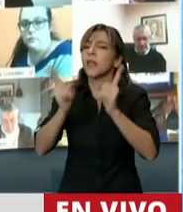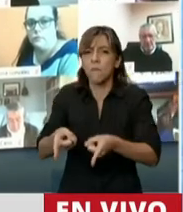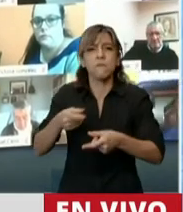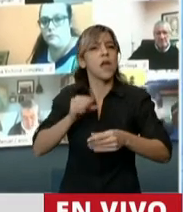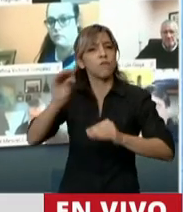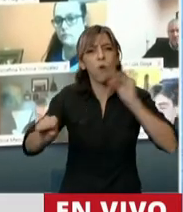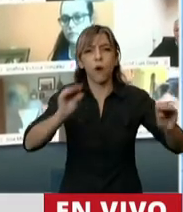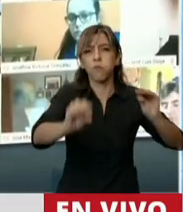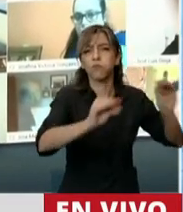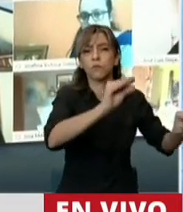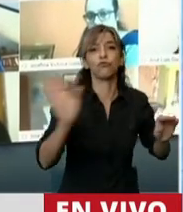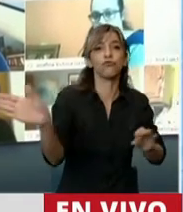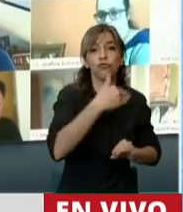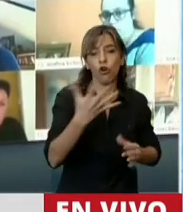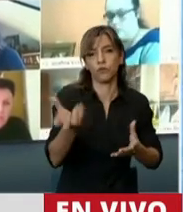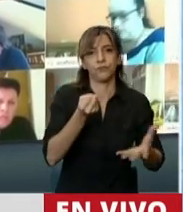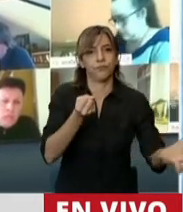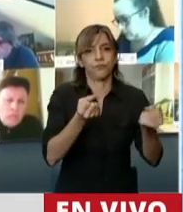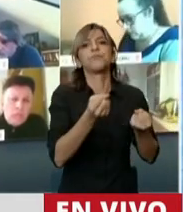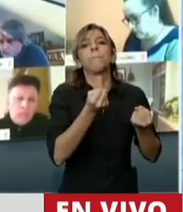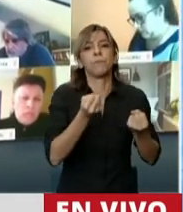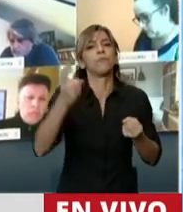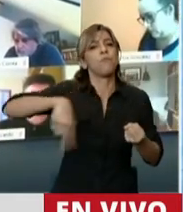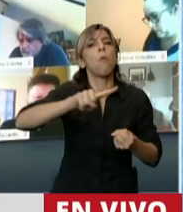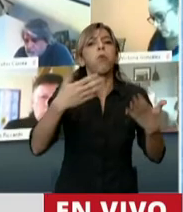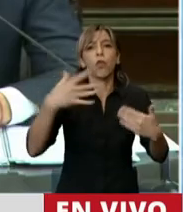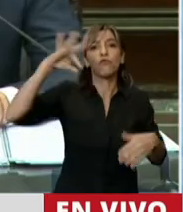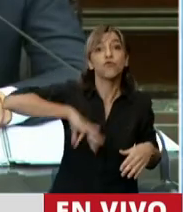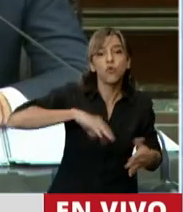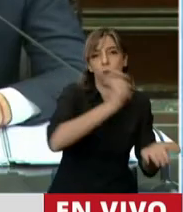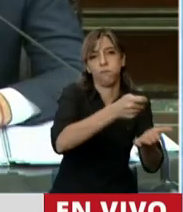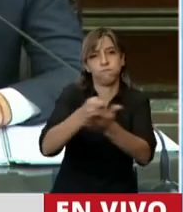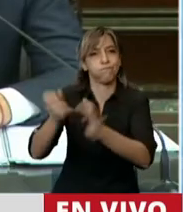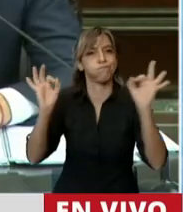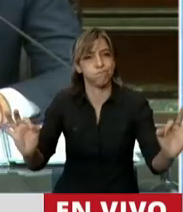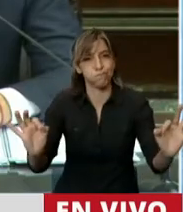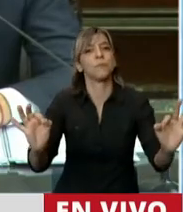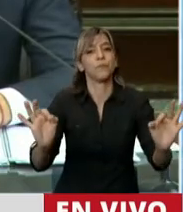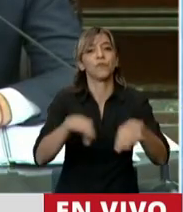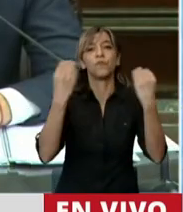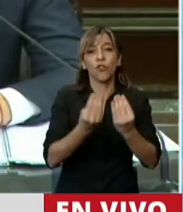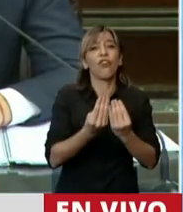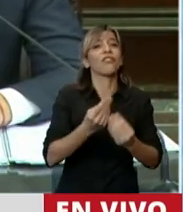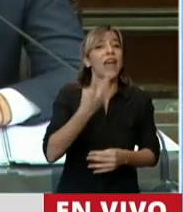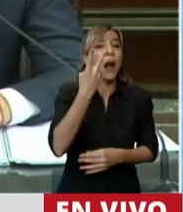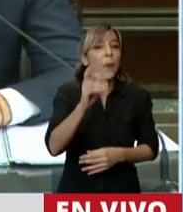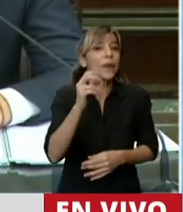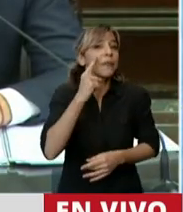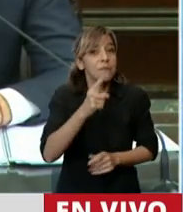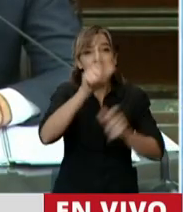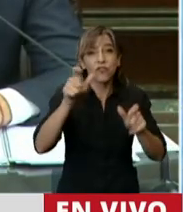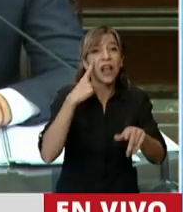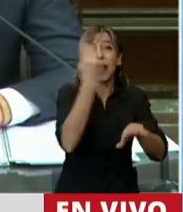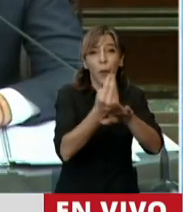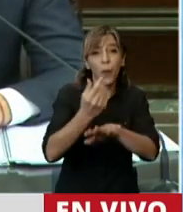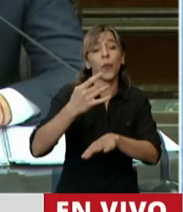asistencia para el pago de las responsabilidades salariales de los empleados privados, con más de 20.000 jujeños y jujeñas que